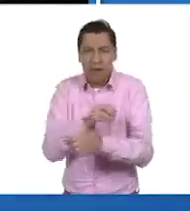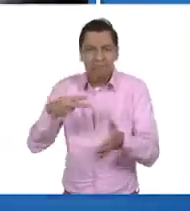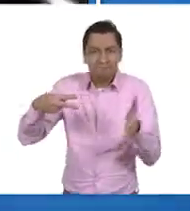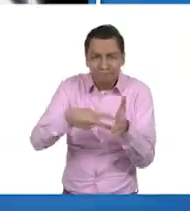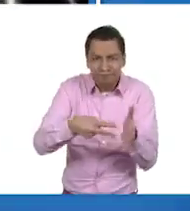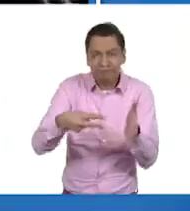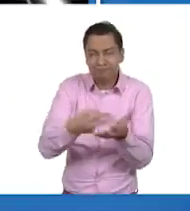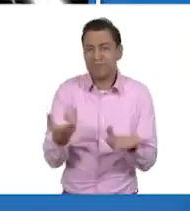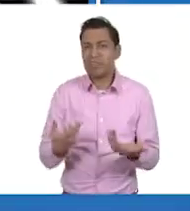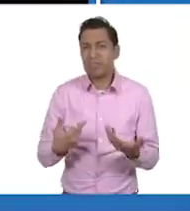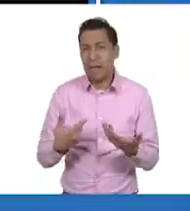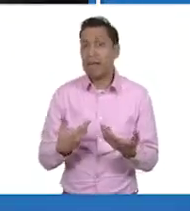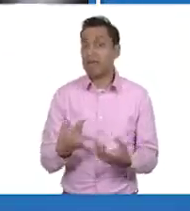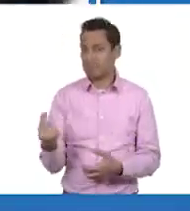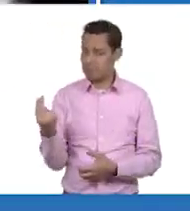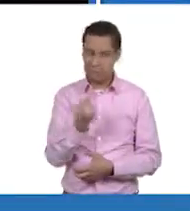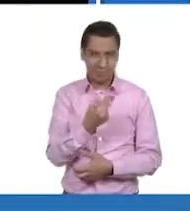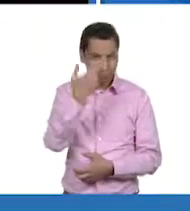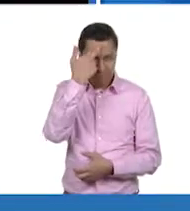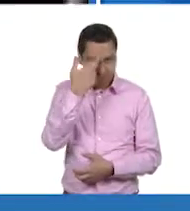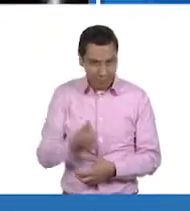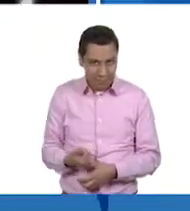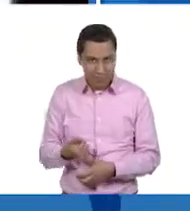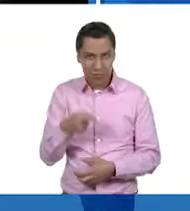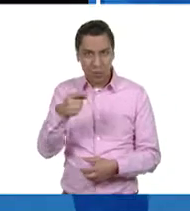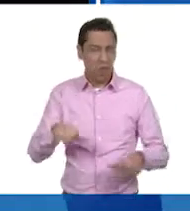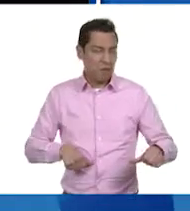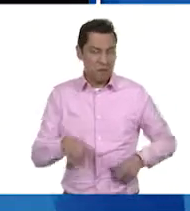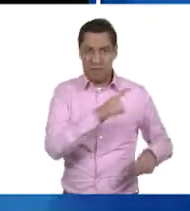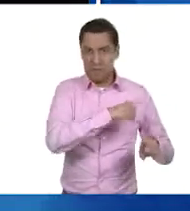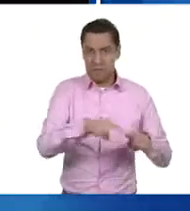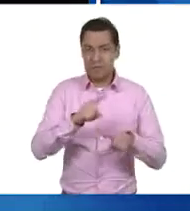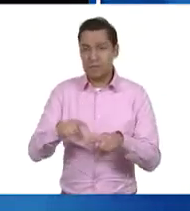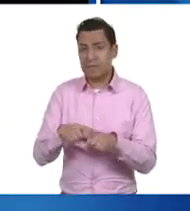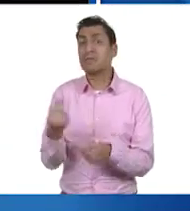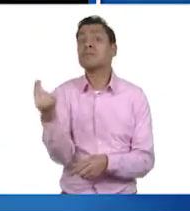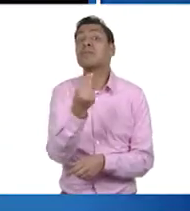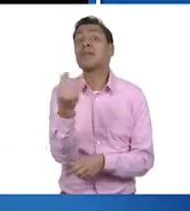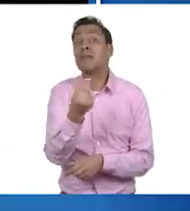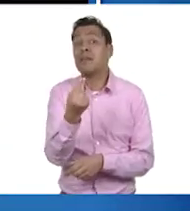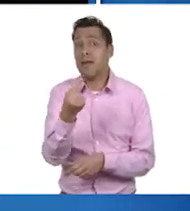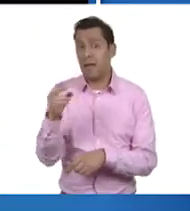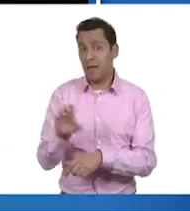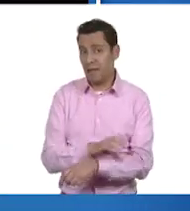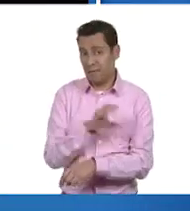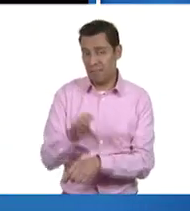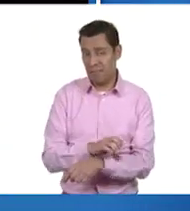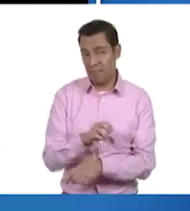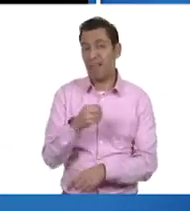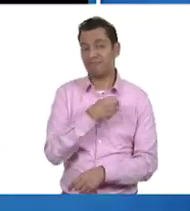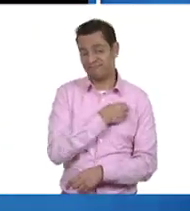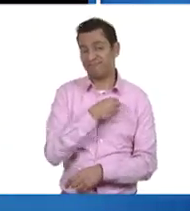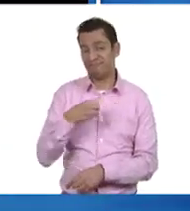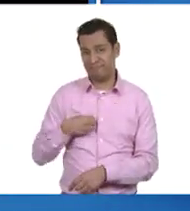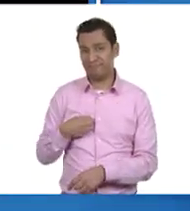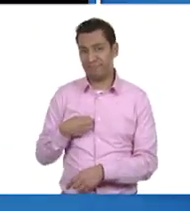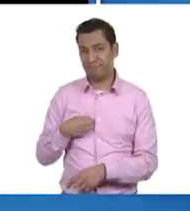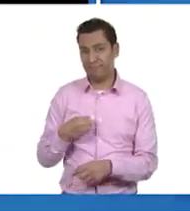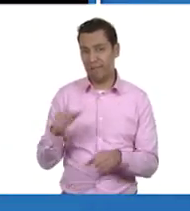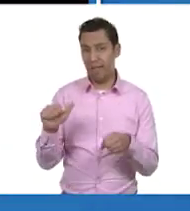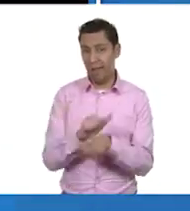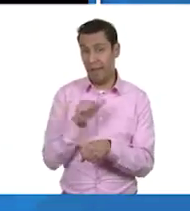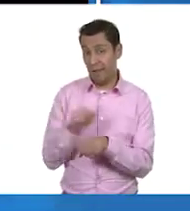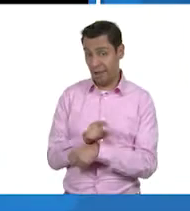Es evidente que para poder llevar a cabo las actividades de nuestra vida diaria necesitamos de energía. Desde los